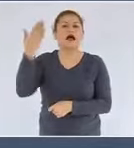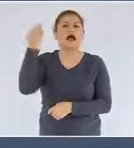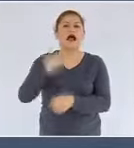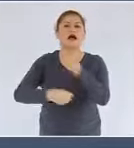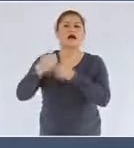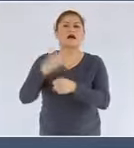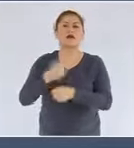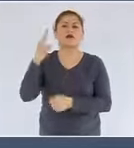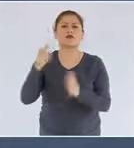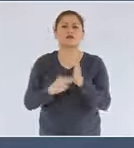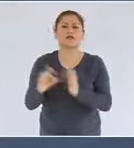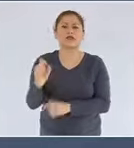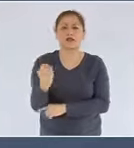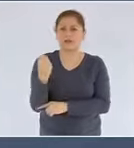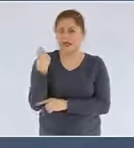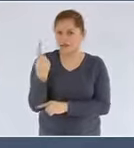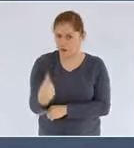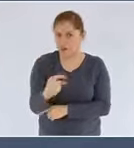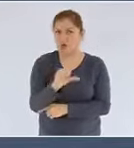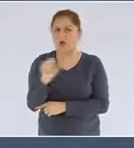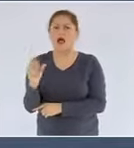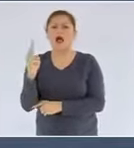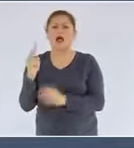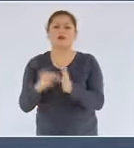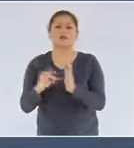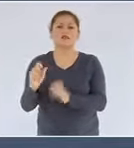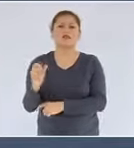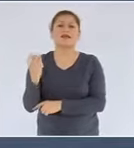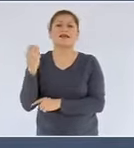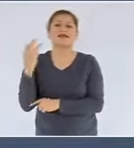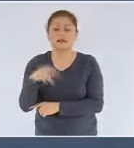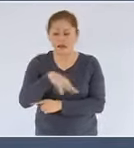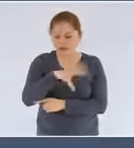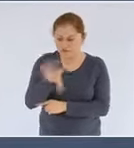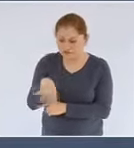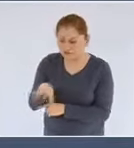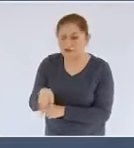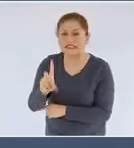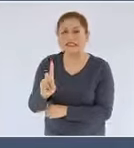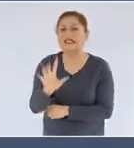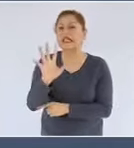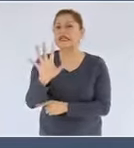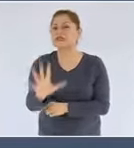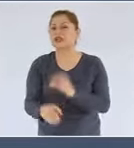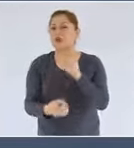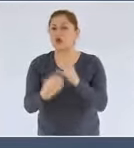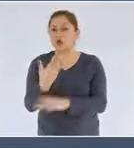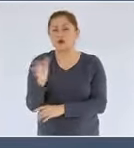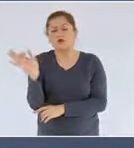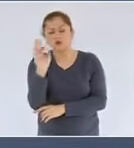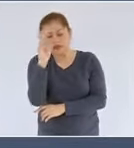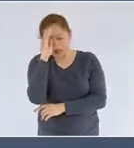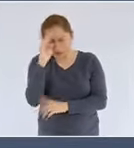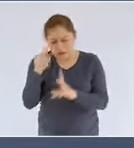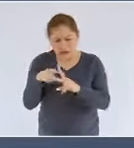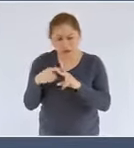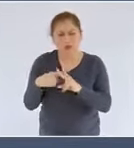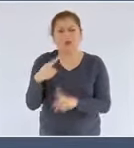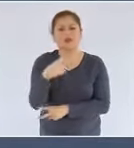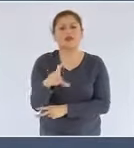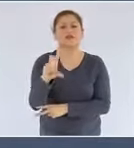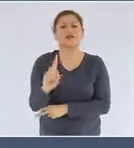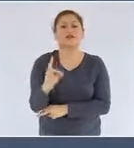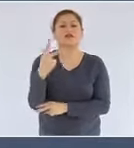al veintitrés se perforarán sesenta y cinco pozos con una producción estimada de ciento treinta y ocho mil